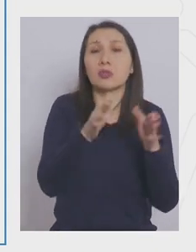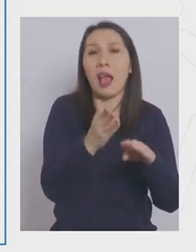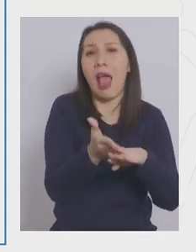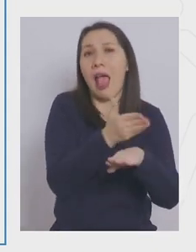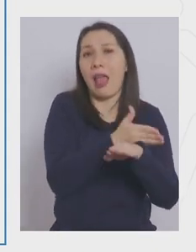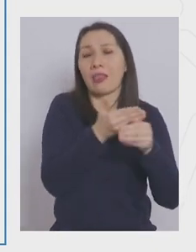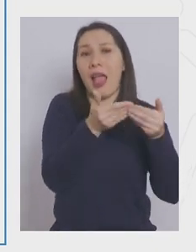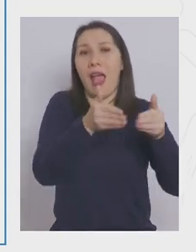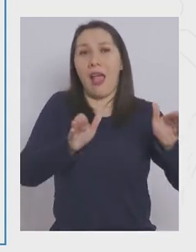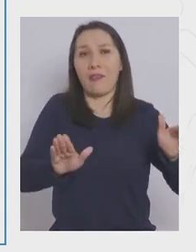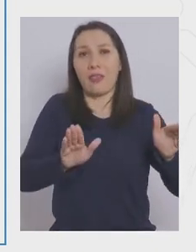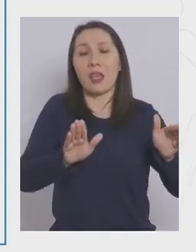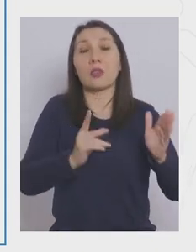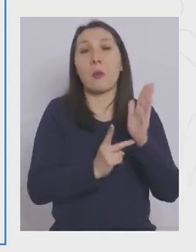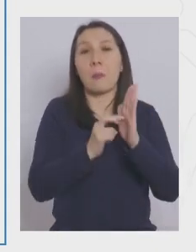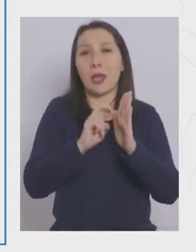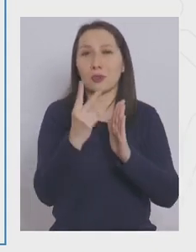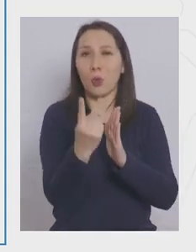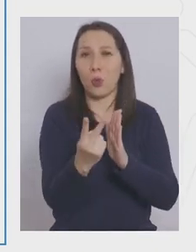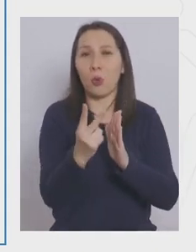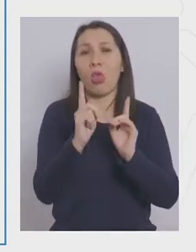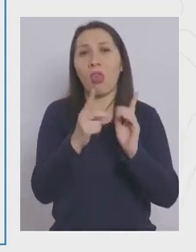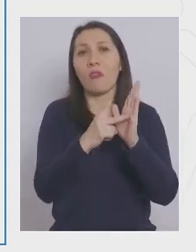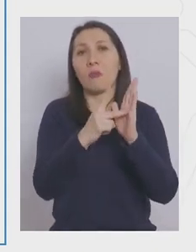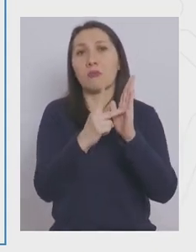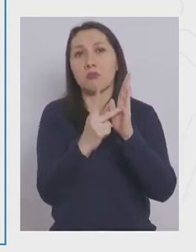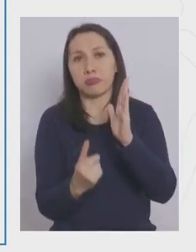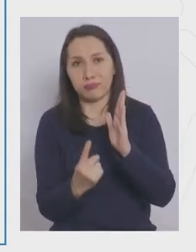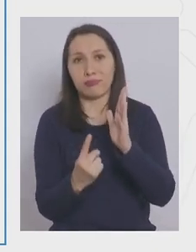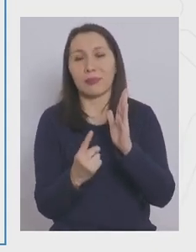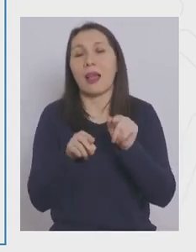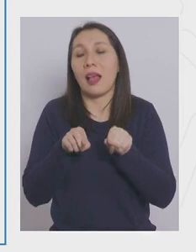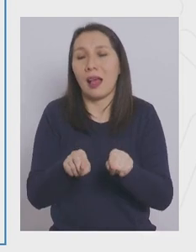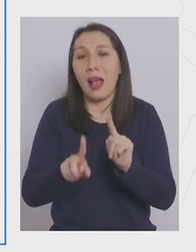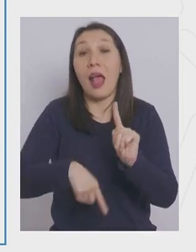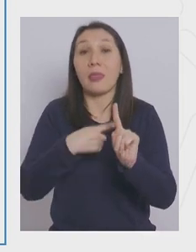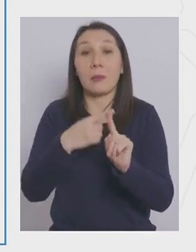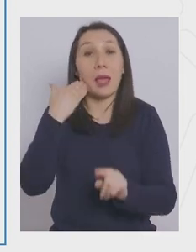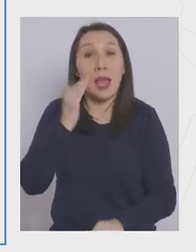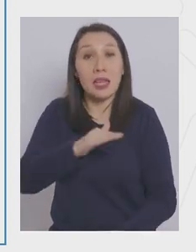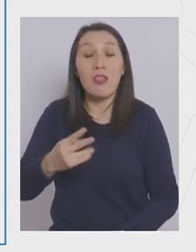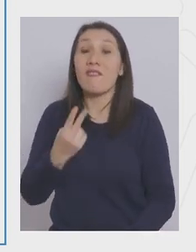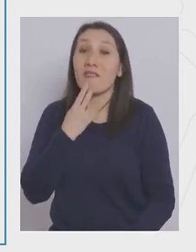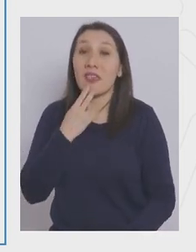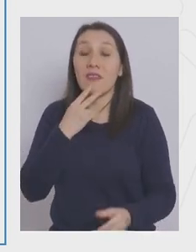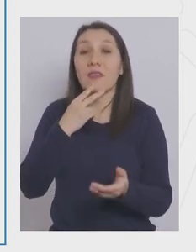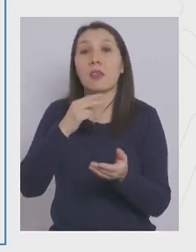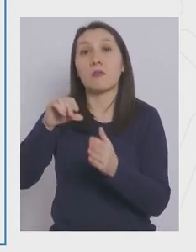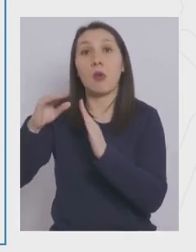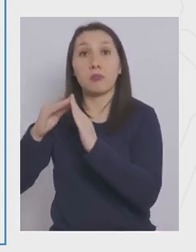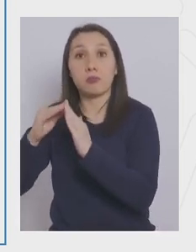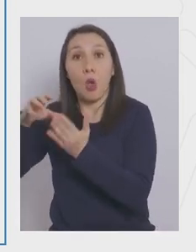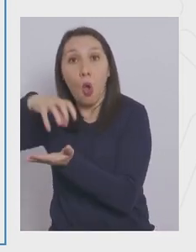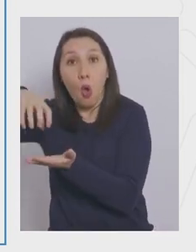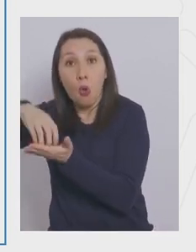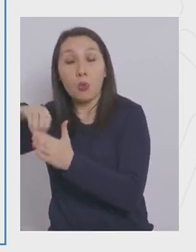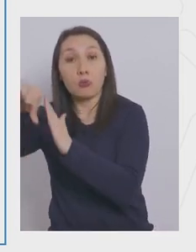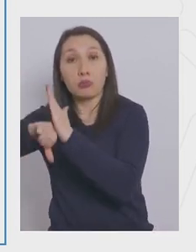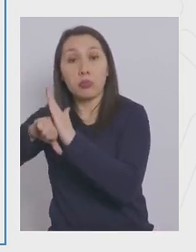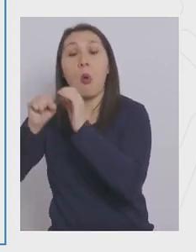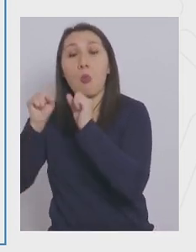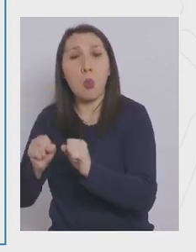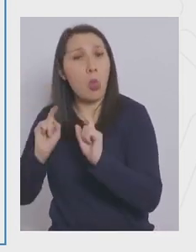abierto durante transición y debió retroceder. Además, los niños que vivan en comunas en cuarentena podrán